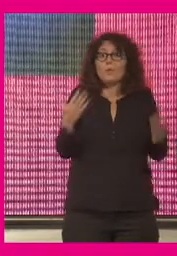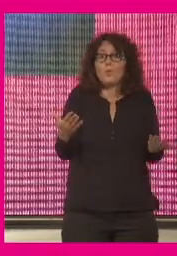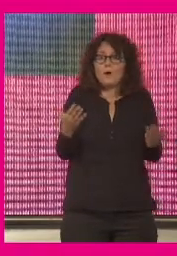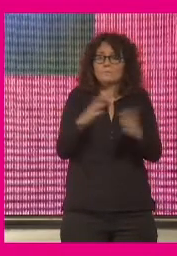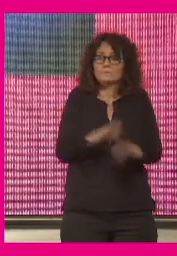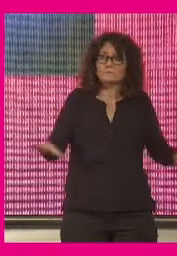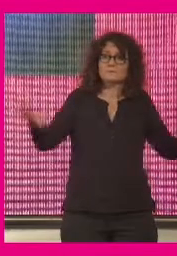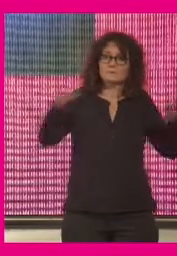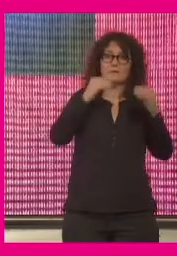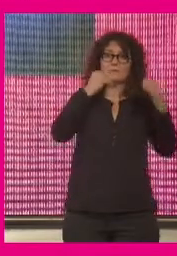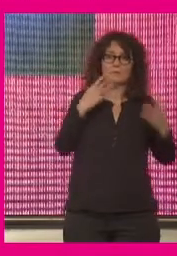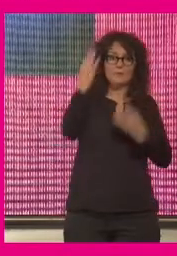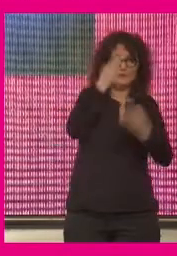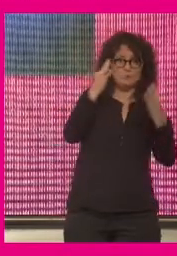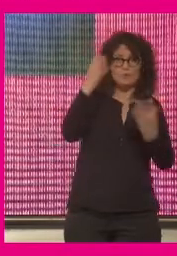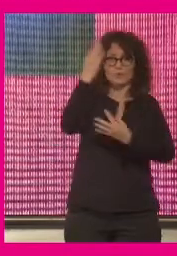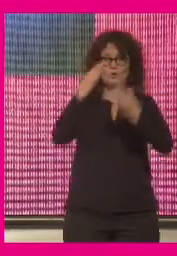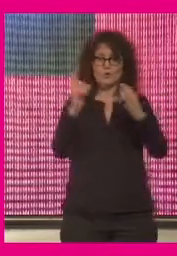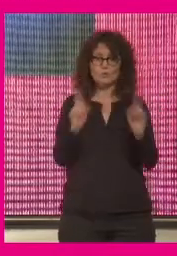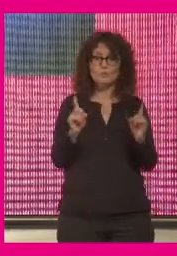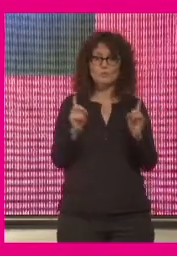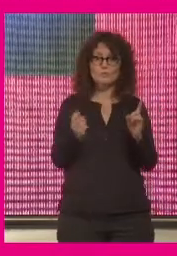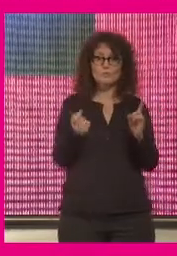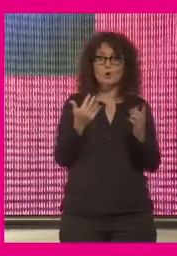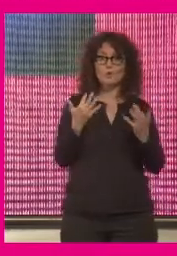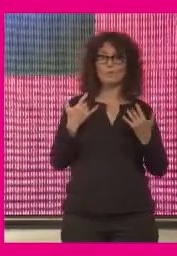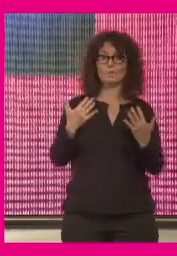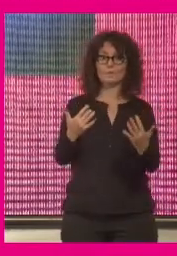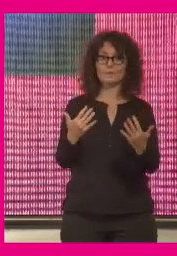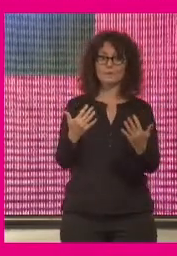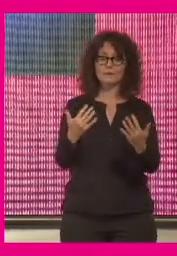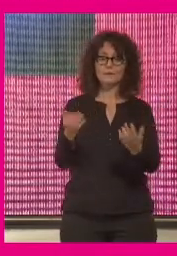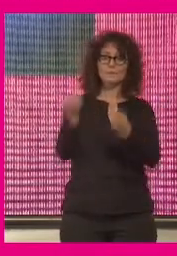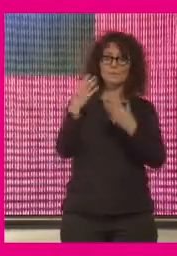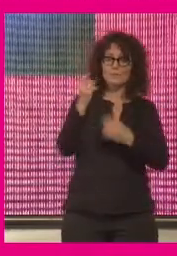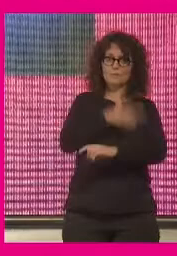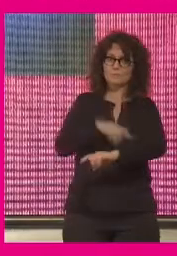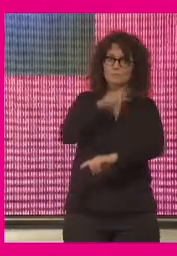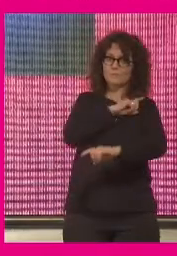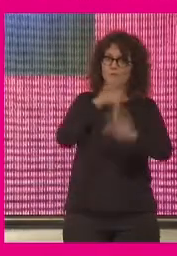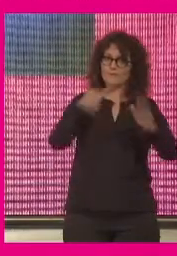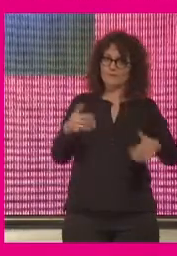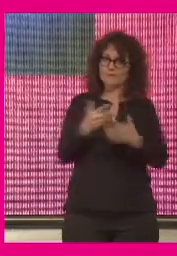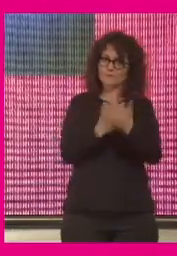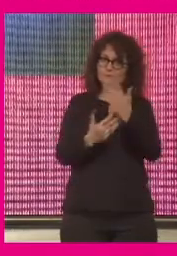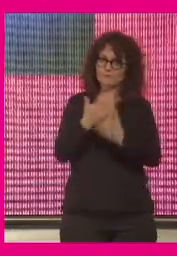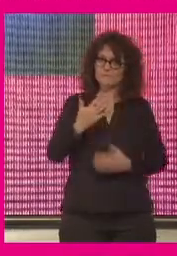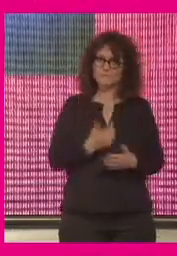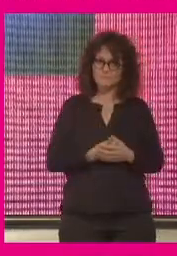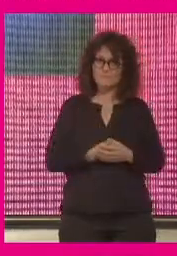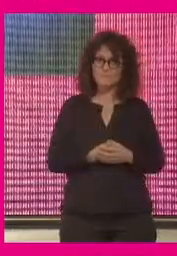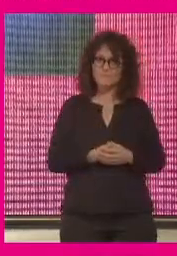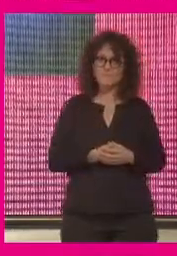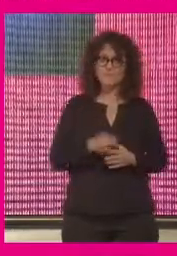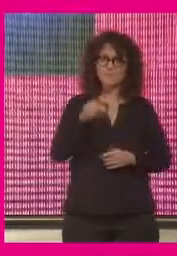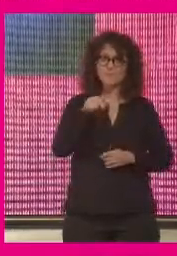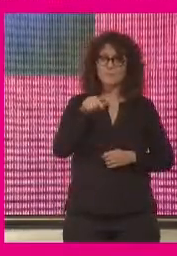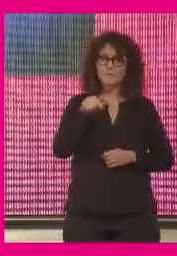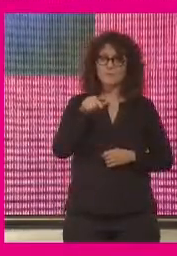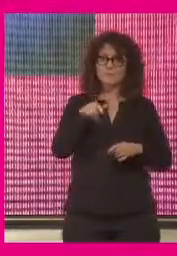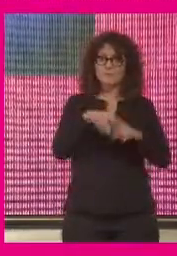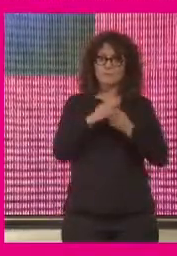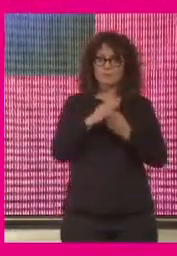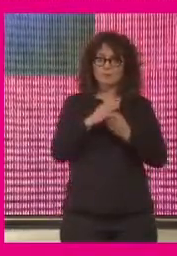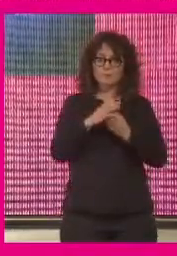bien lo riguroso de lo no riguroso pero como tenemos un poco de prisa y sobre información se está mezclando un poco y está siendo un fenómeno realmente